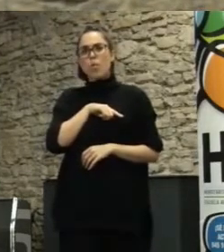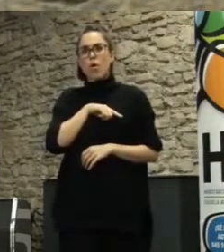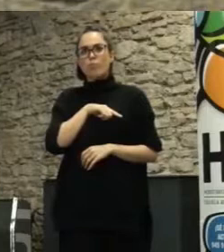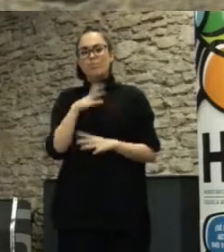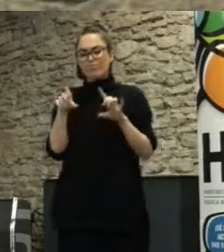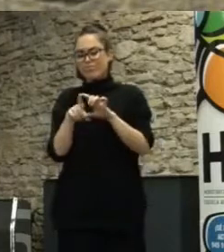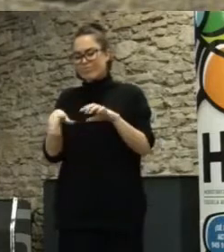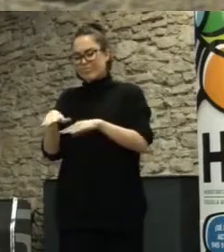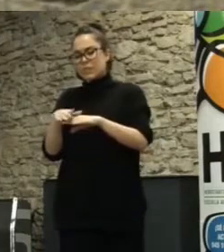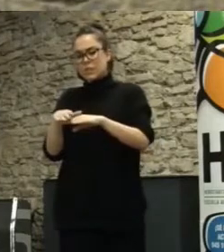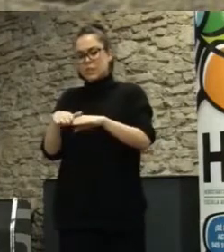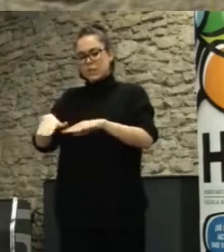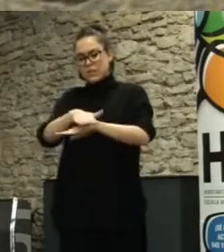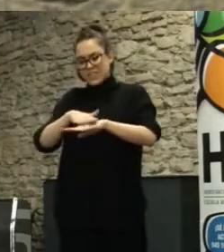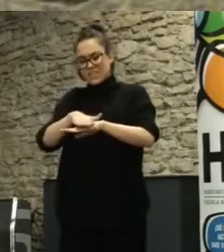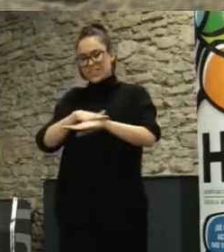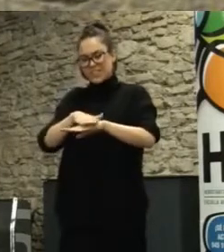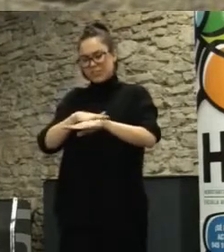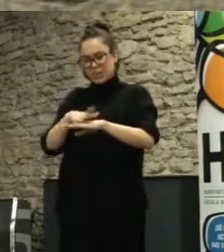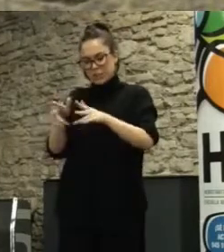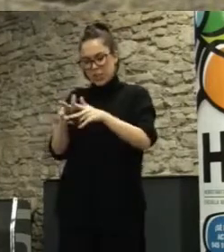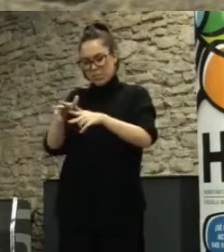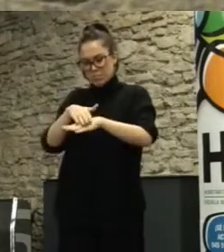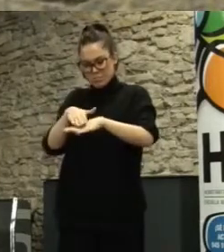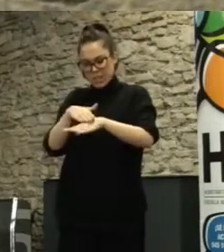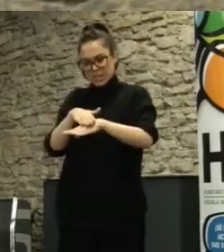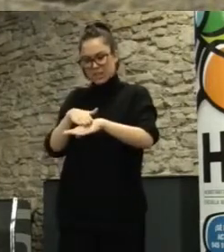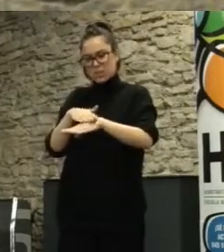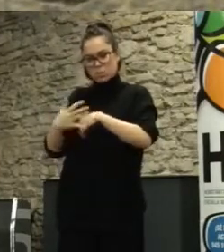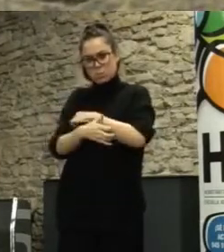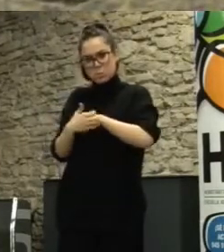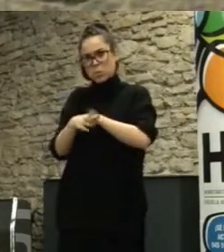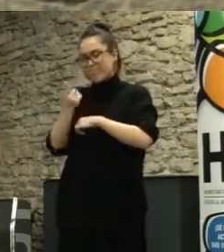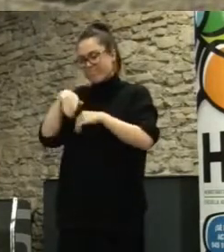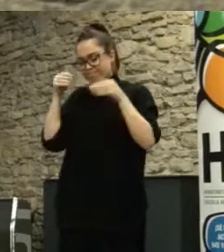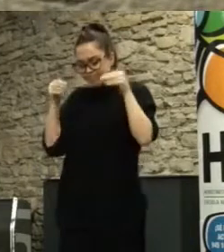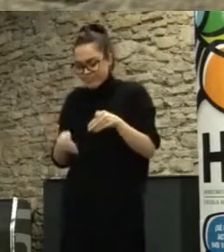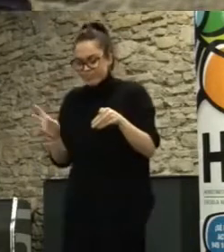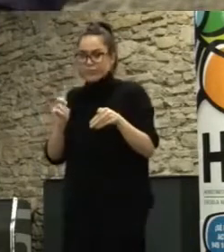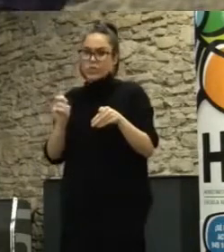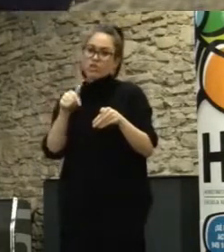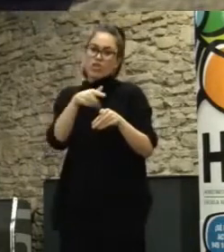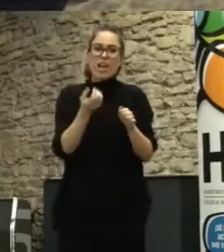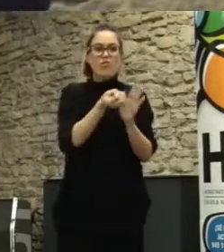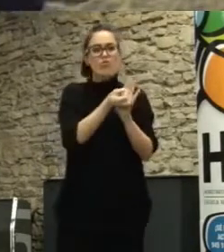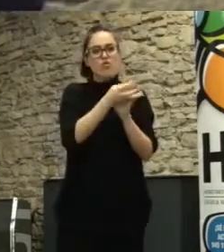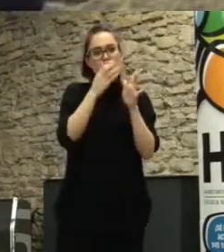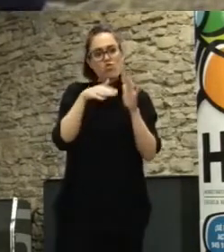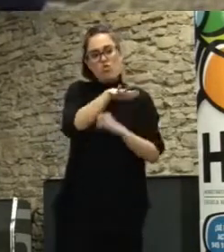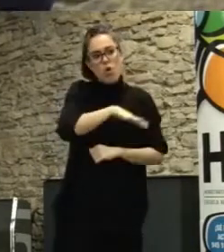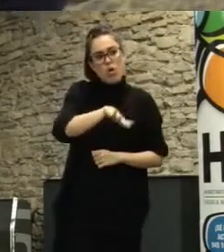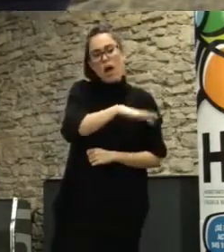es un déficit que ha tenido y que poco a poco lo va rellenando dialogando con foros locales con otro